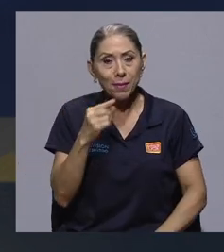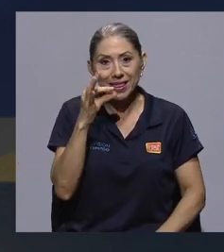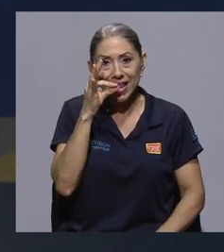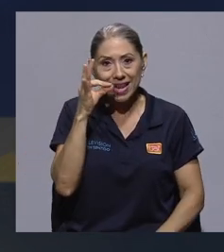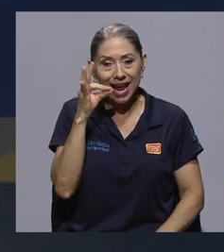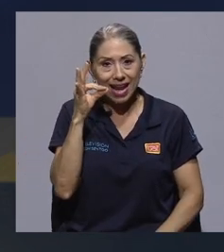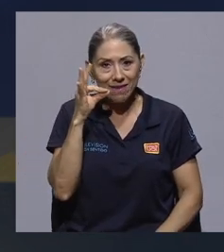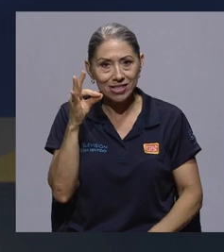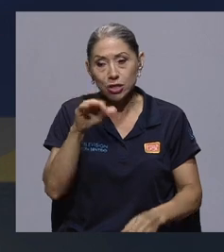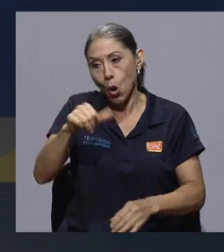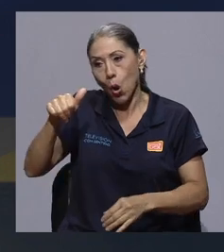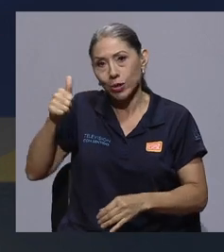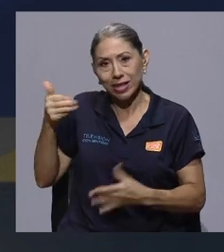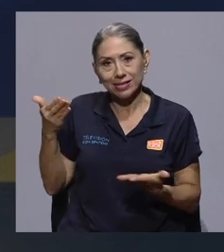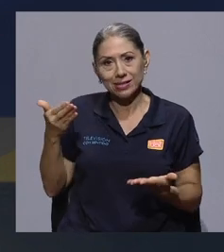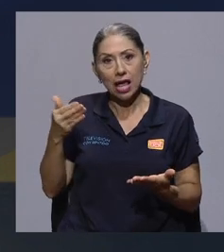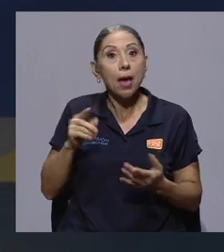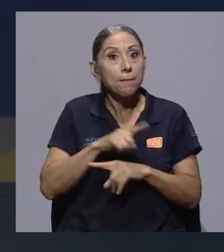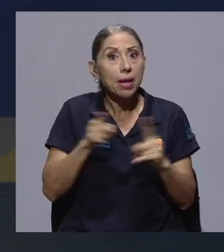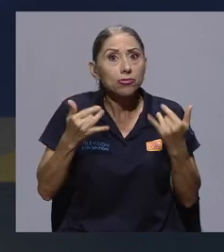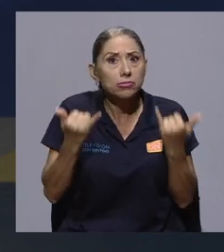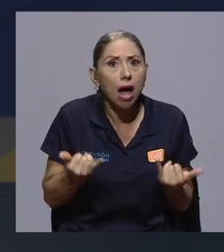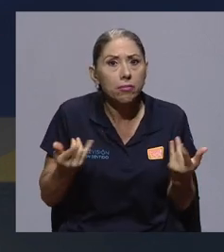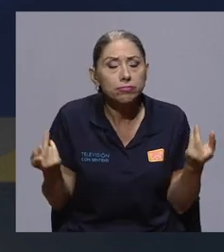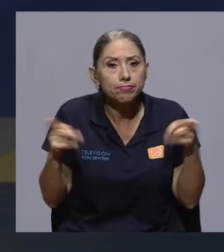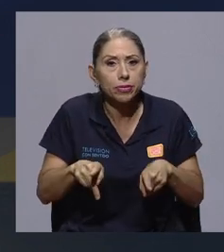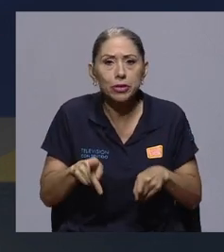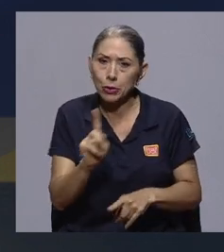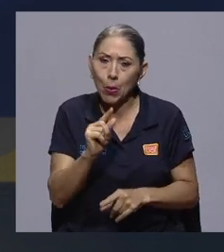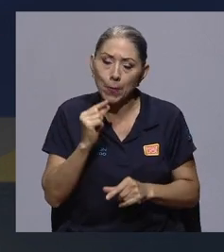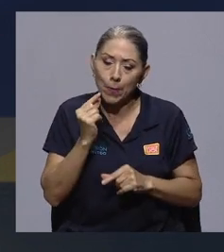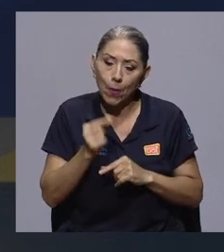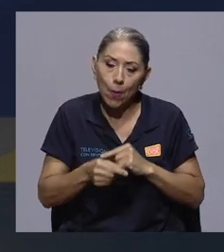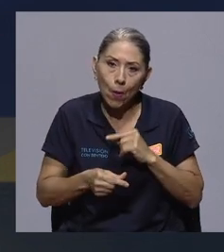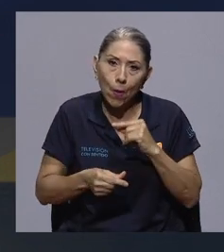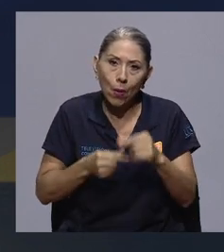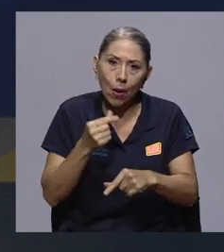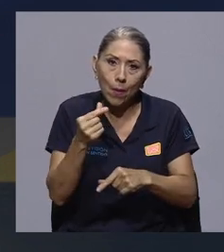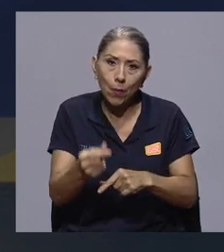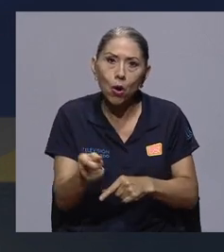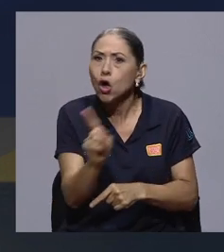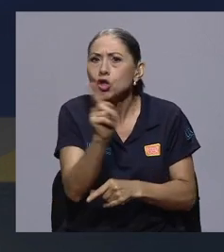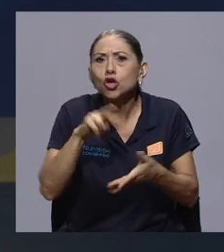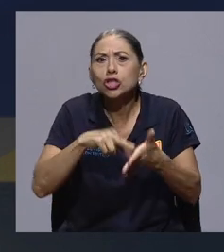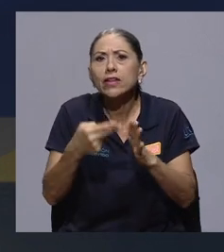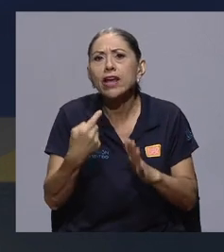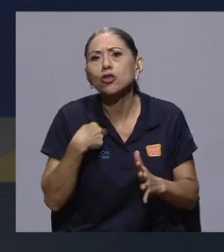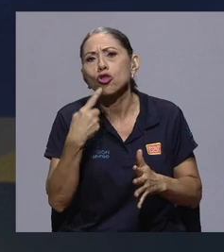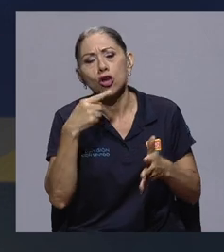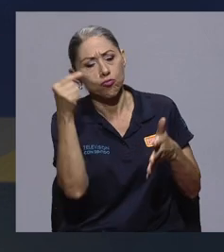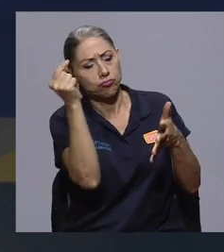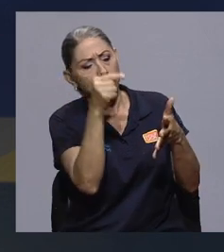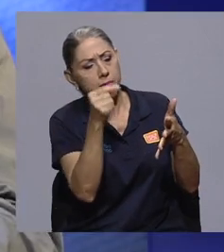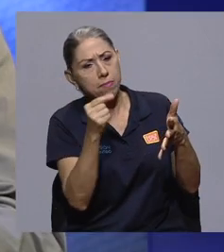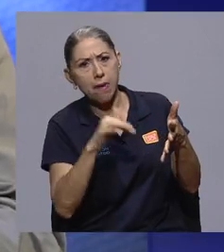para otro, es un proceso paulatino. A esto vengo a decir que yo tampoco tengo el manual o decir así es como se tiene que regular. Más bien, lo que hay que